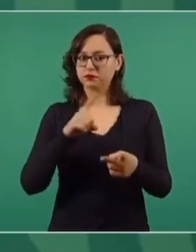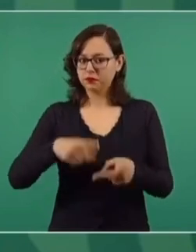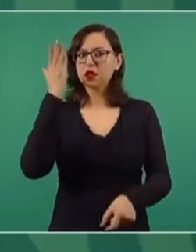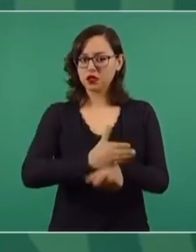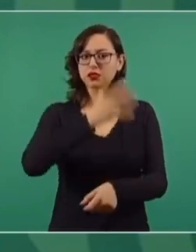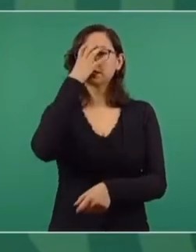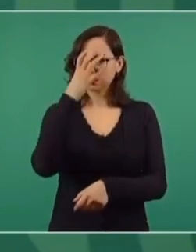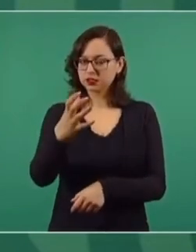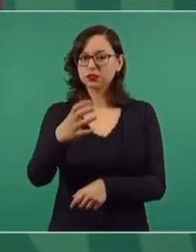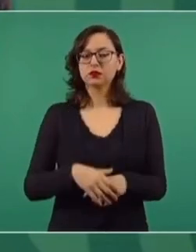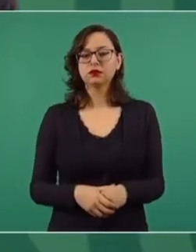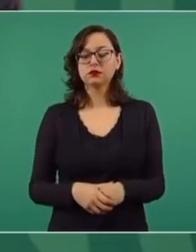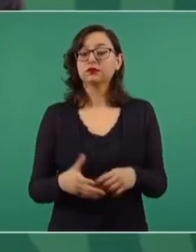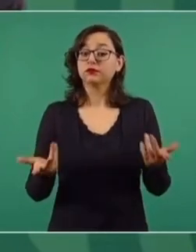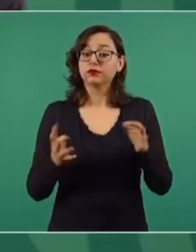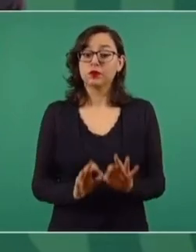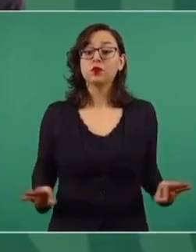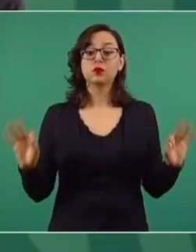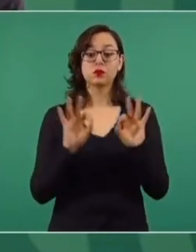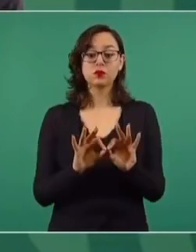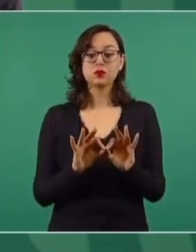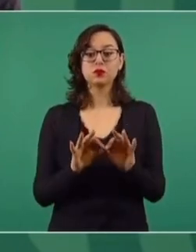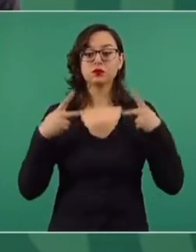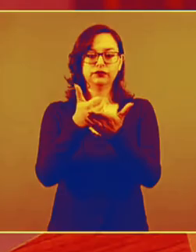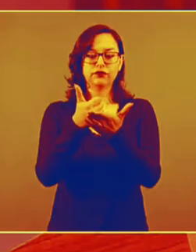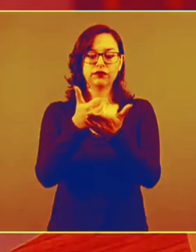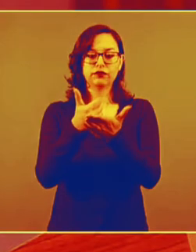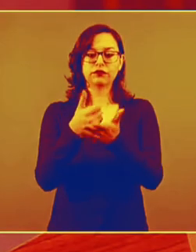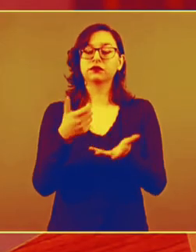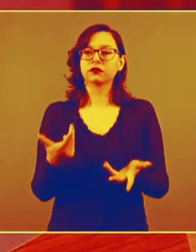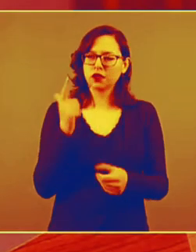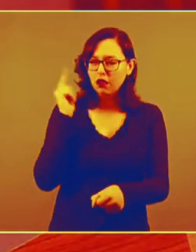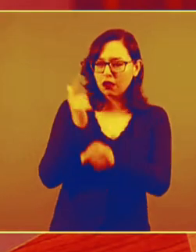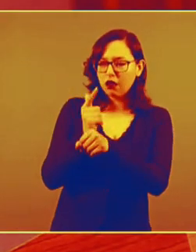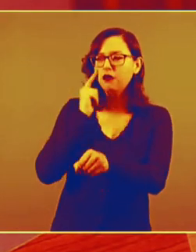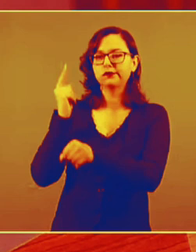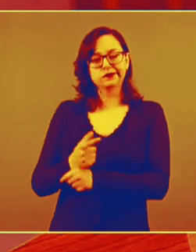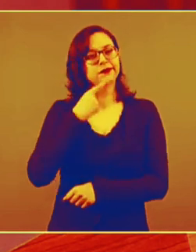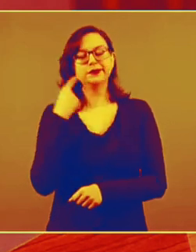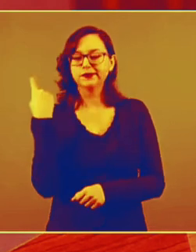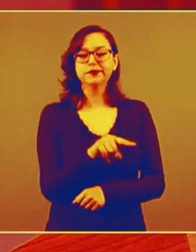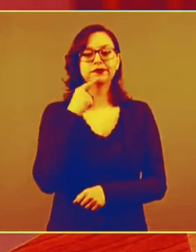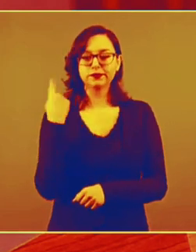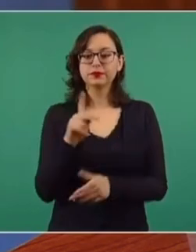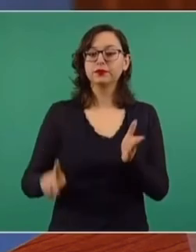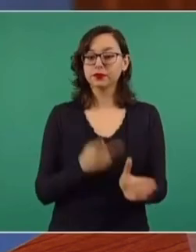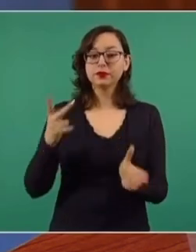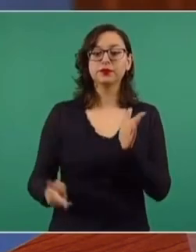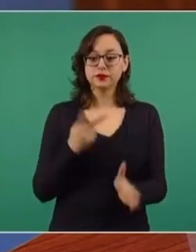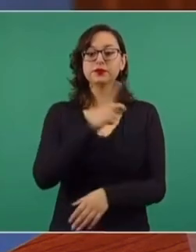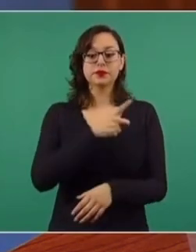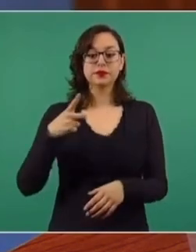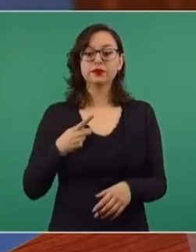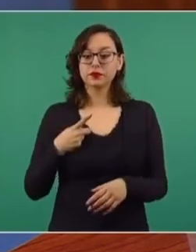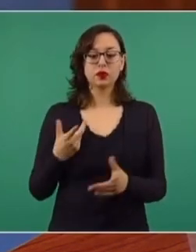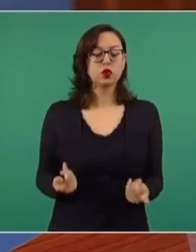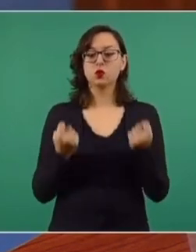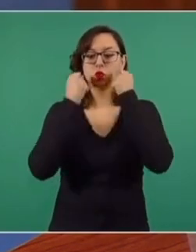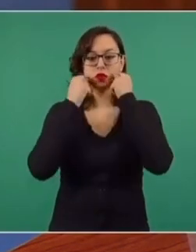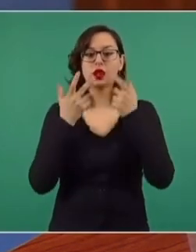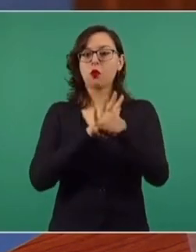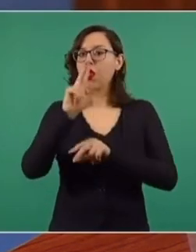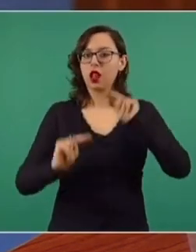nos tienen que ayudar los ciudadanos. Denunciando actos de corrupción en cualquier nivel